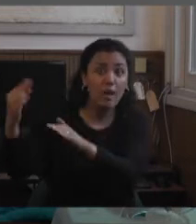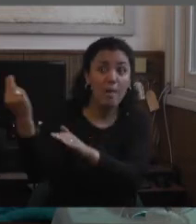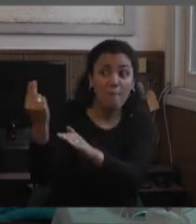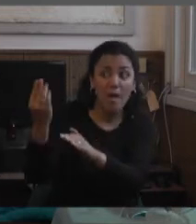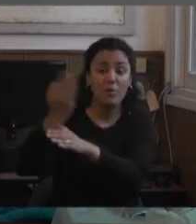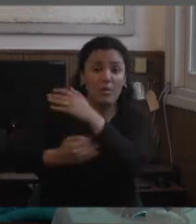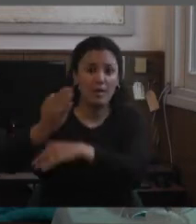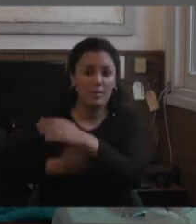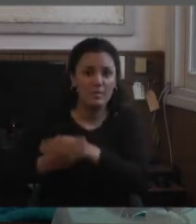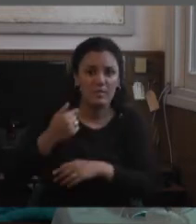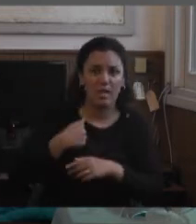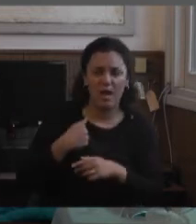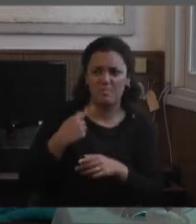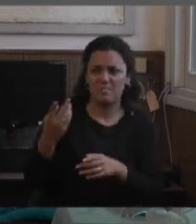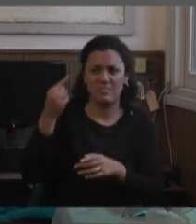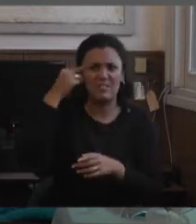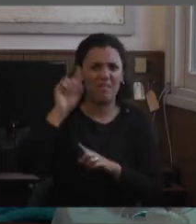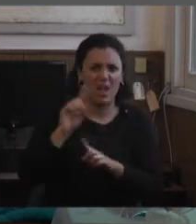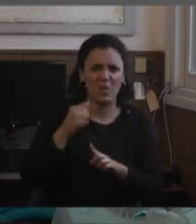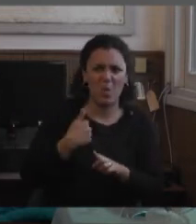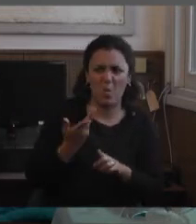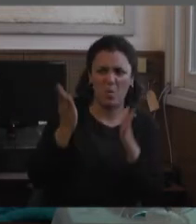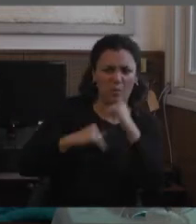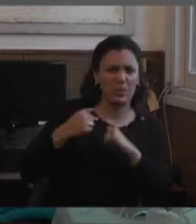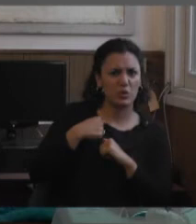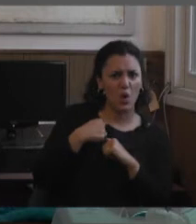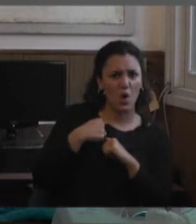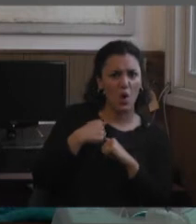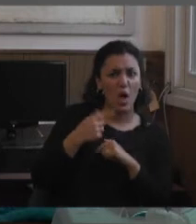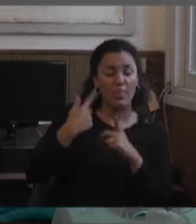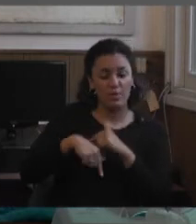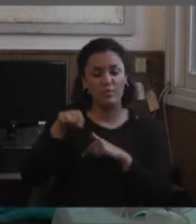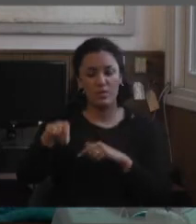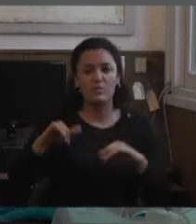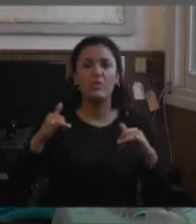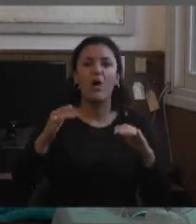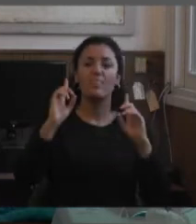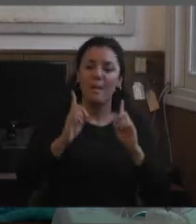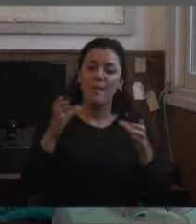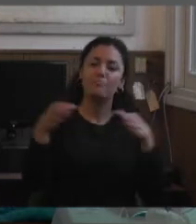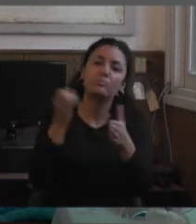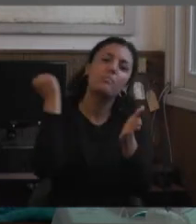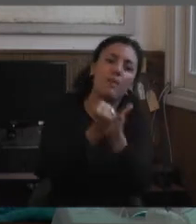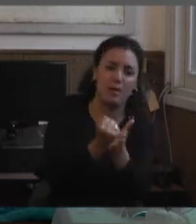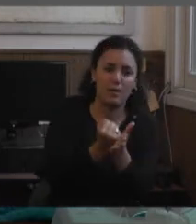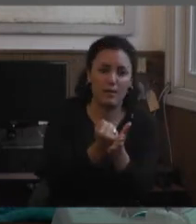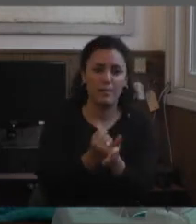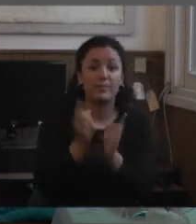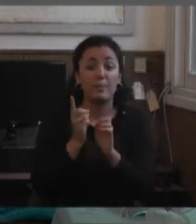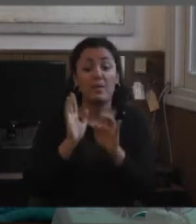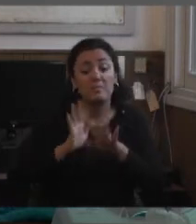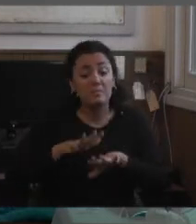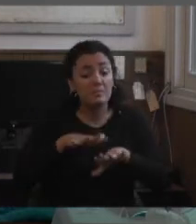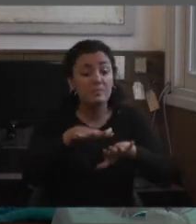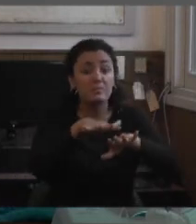clasificar, dividir. Y desde el modelo social hay una foto de una marcha donde una persona con discapacidad está en la marcha